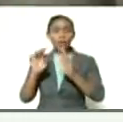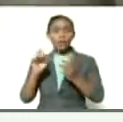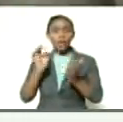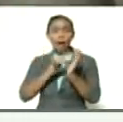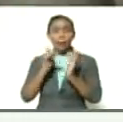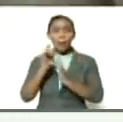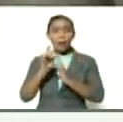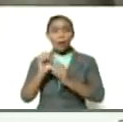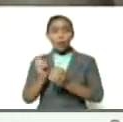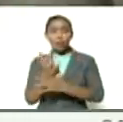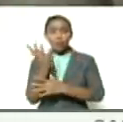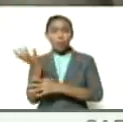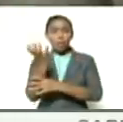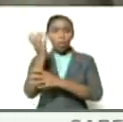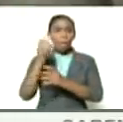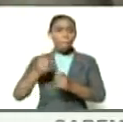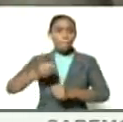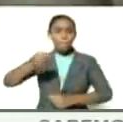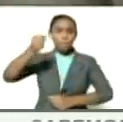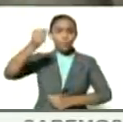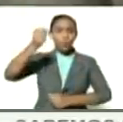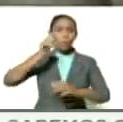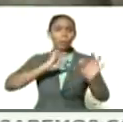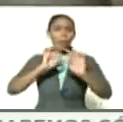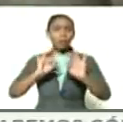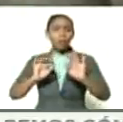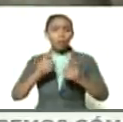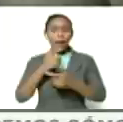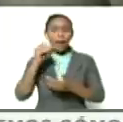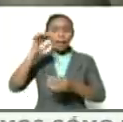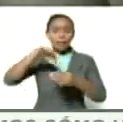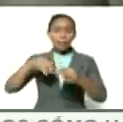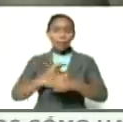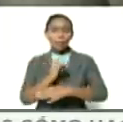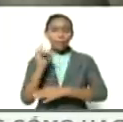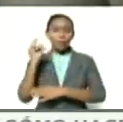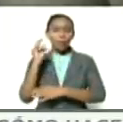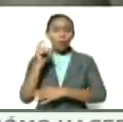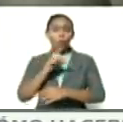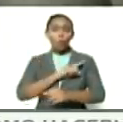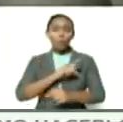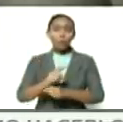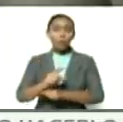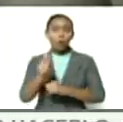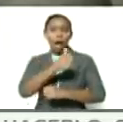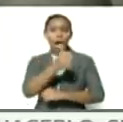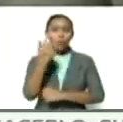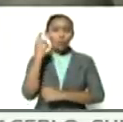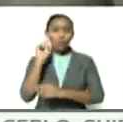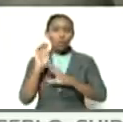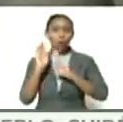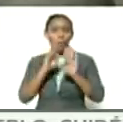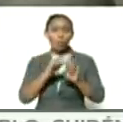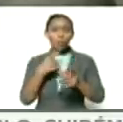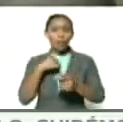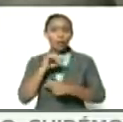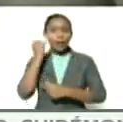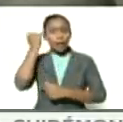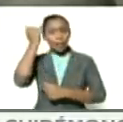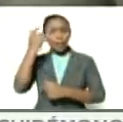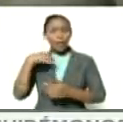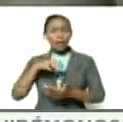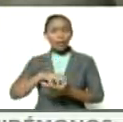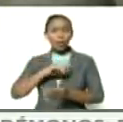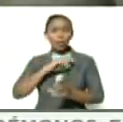bicentenaria y preparándonos para la siembra del bosque bicentenario y bueno cumpliendo con cada uno de los aportes también desde nuestro estado